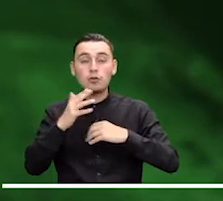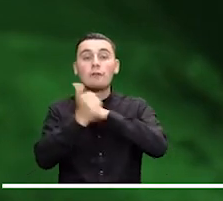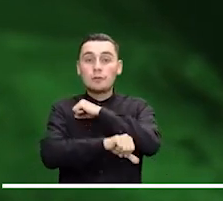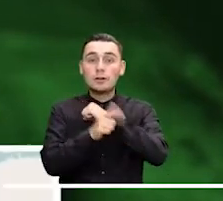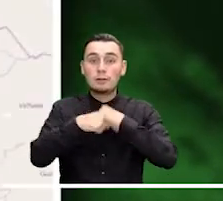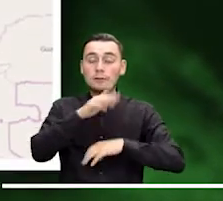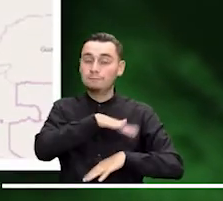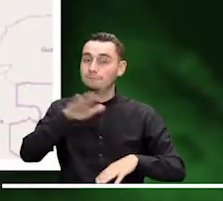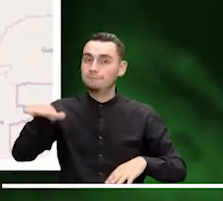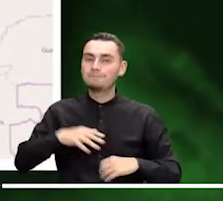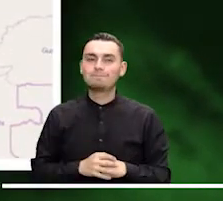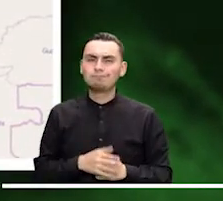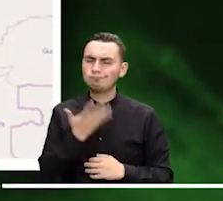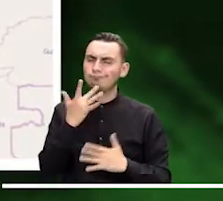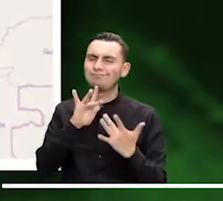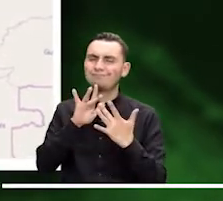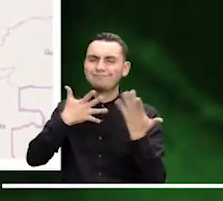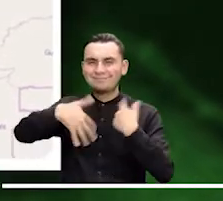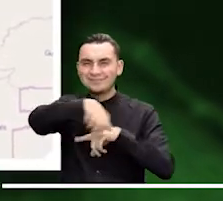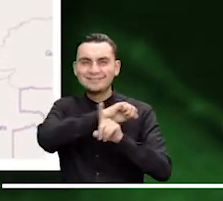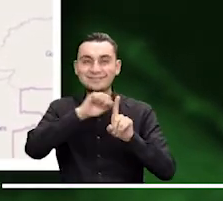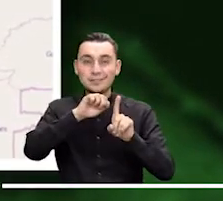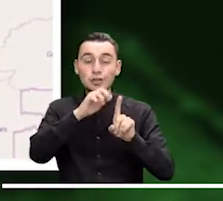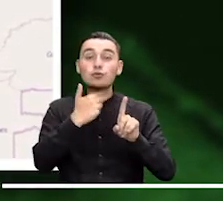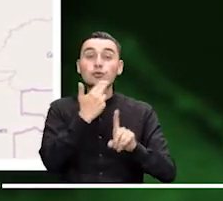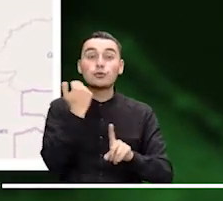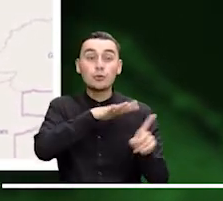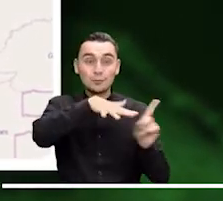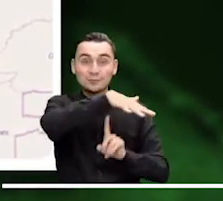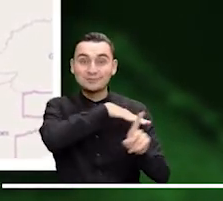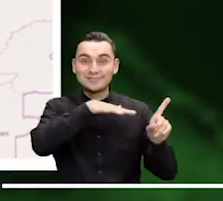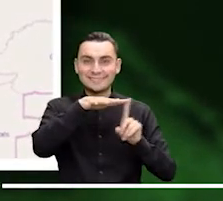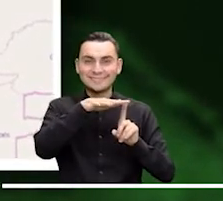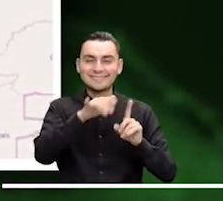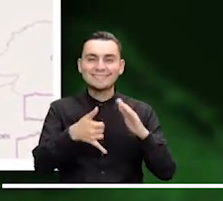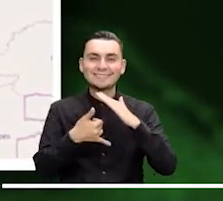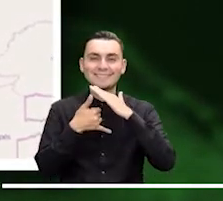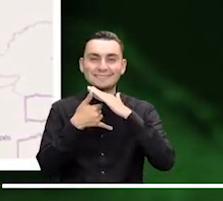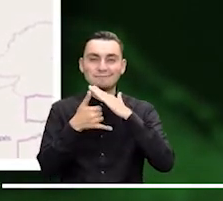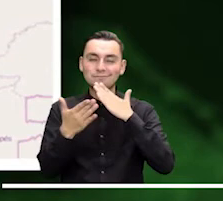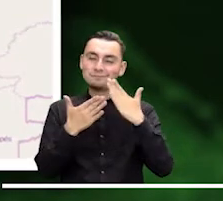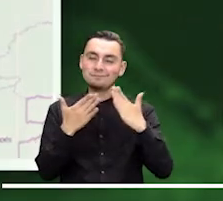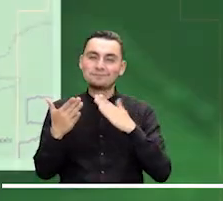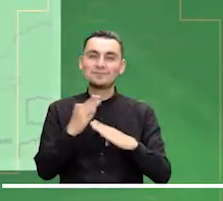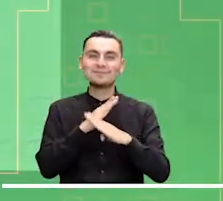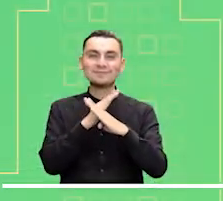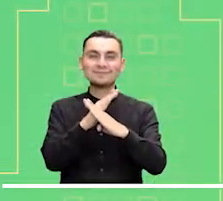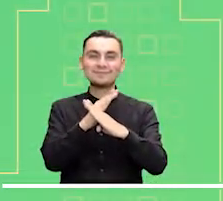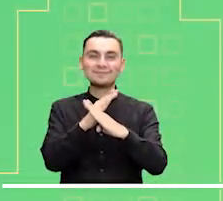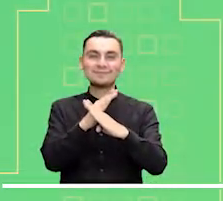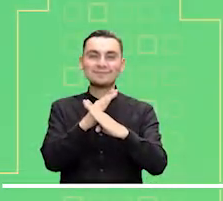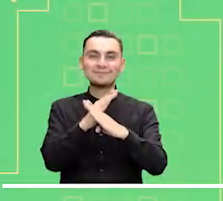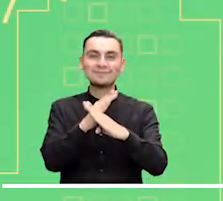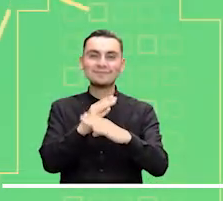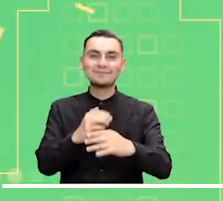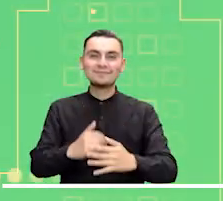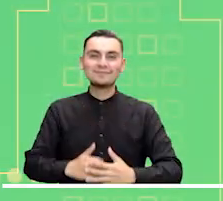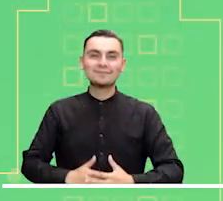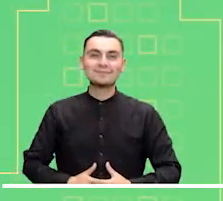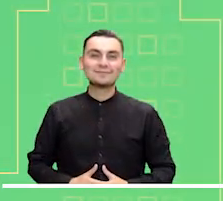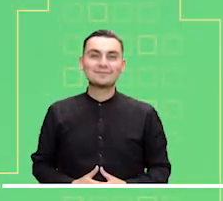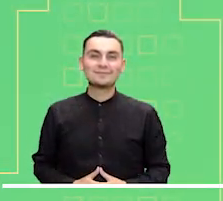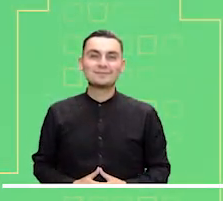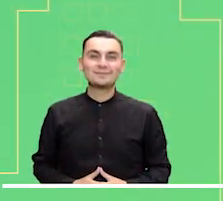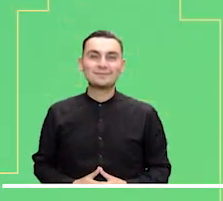Alerta roja por probables deslizamientos de tierra en Valle del Cauca, Nariño, Cundinamarca, Cauca, Boyacá y Antioquia. Los esperamos en